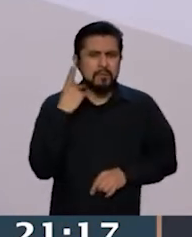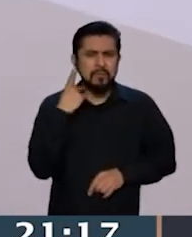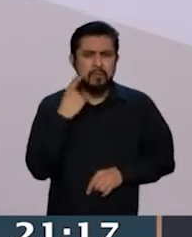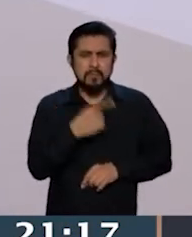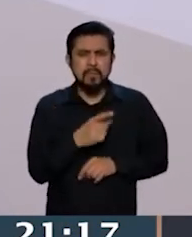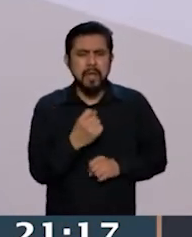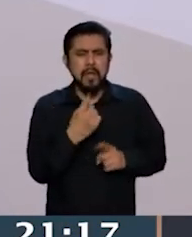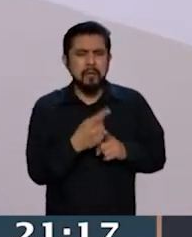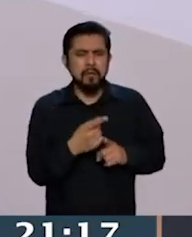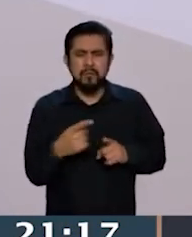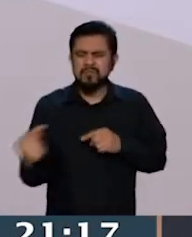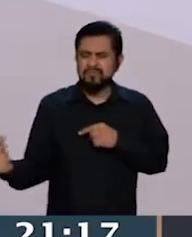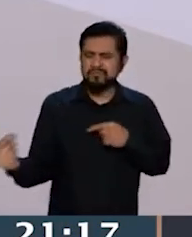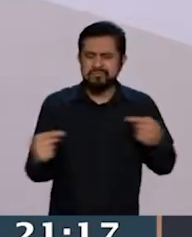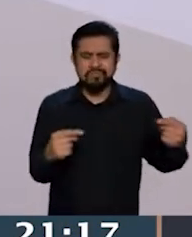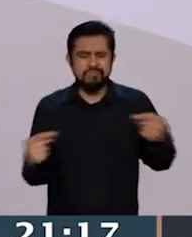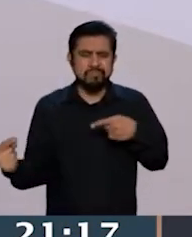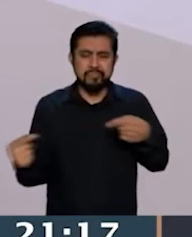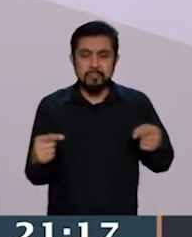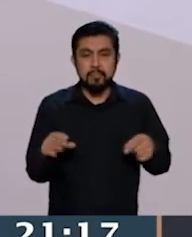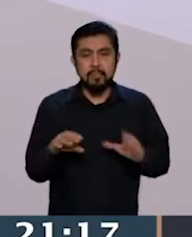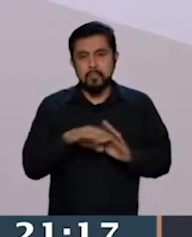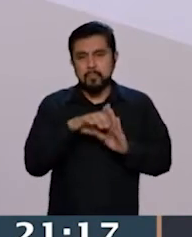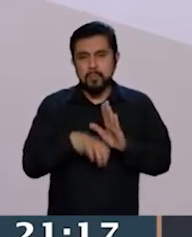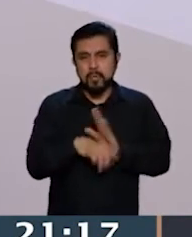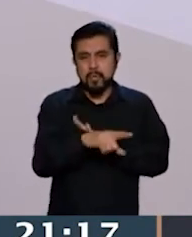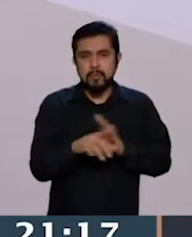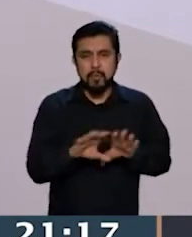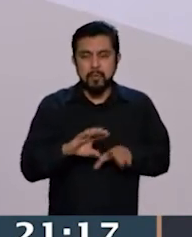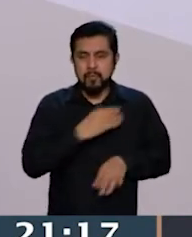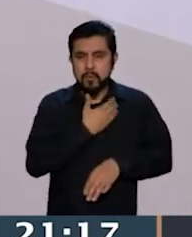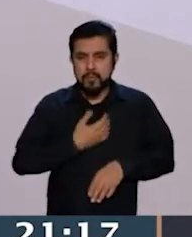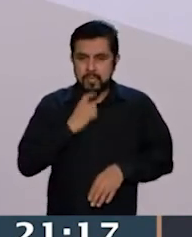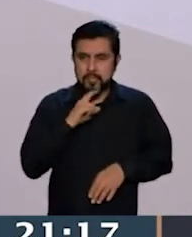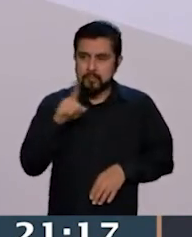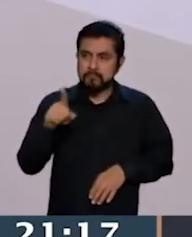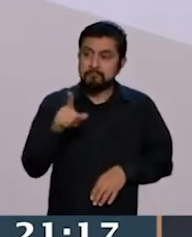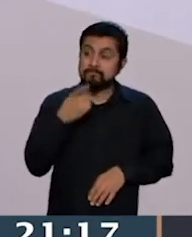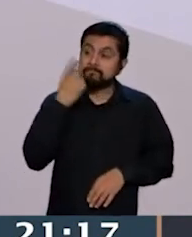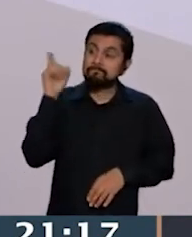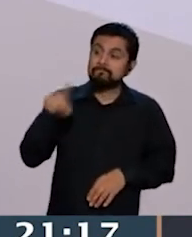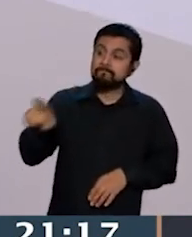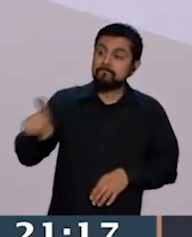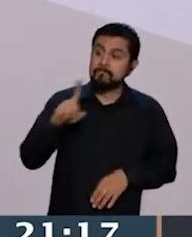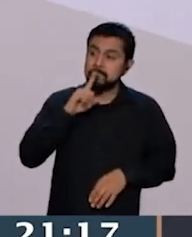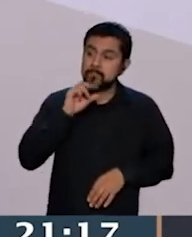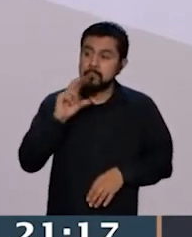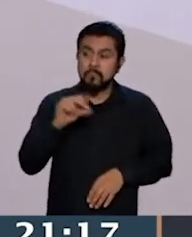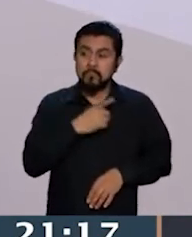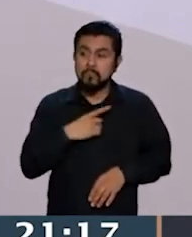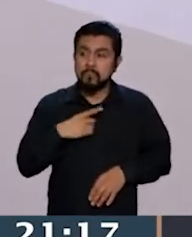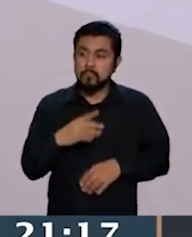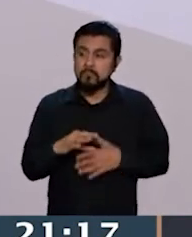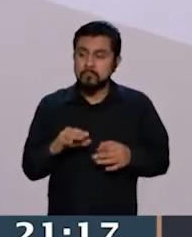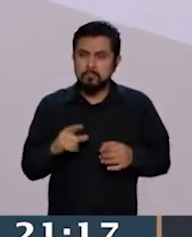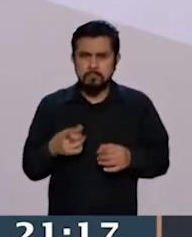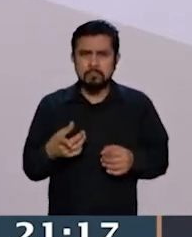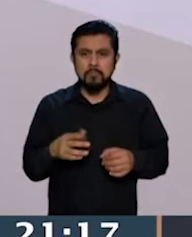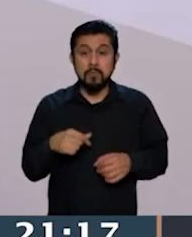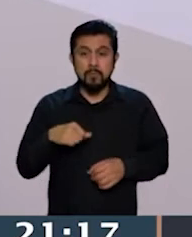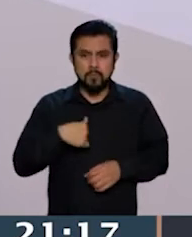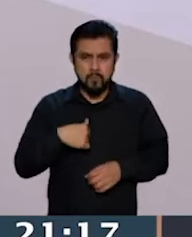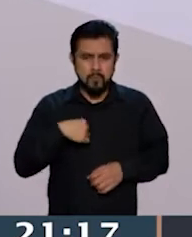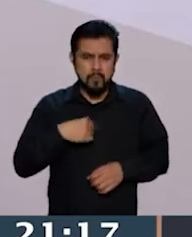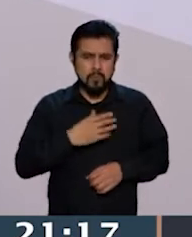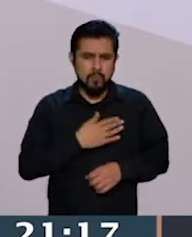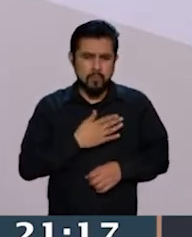dicen que ejercen otros personajes como la censura que se han puesto sobre el presidente López Obrador. Pero hoy hay algo que yo considero de manera personal buenas